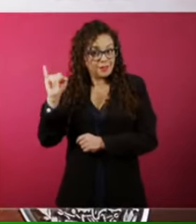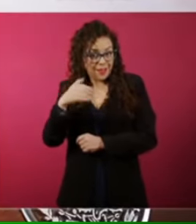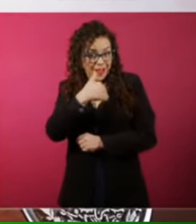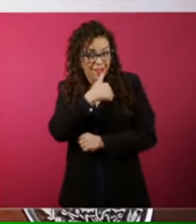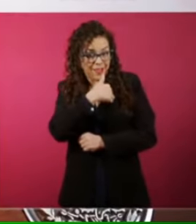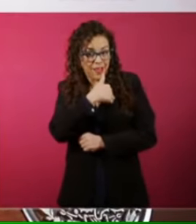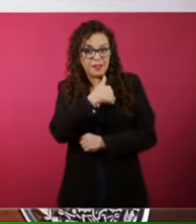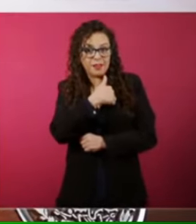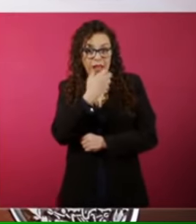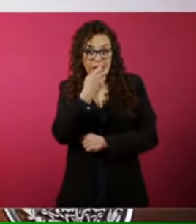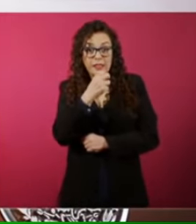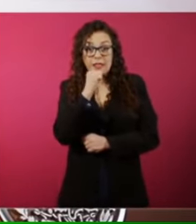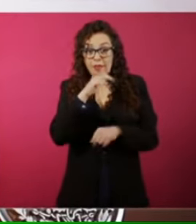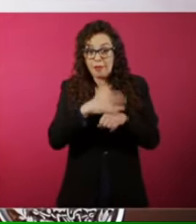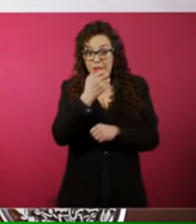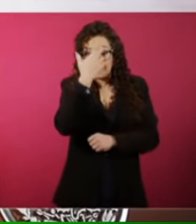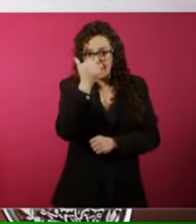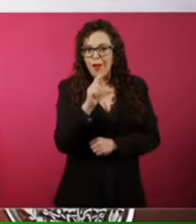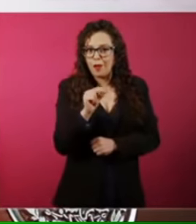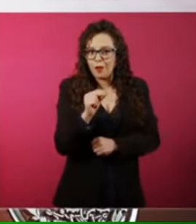ideales en favor de otros,